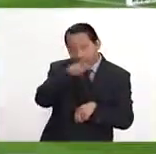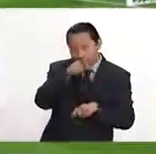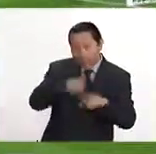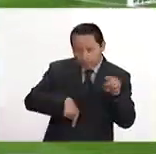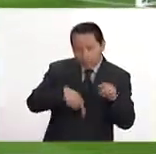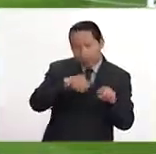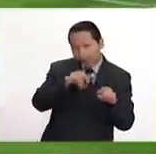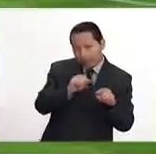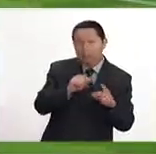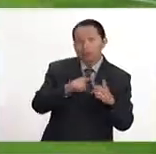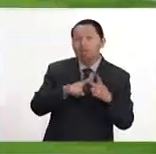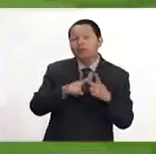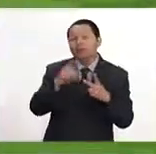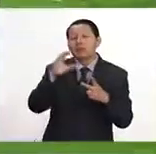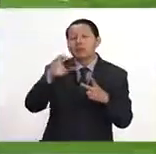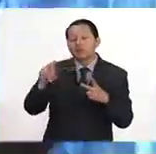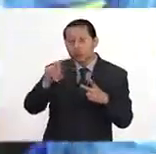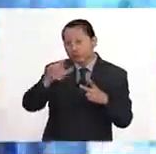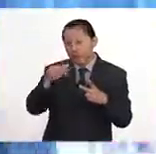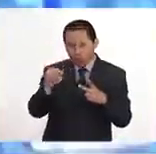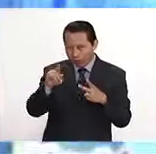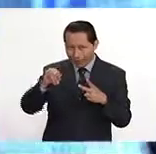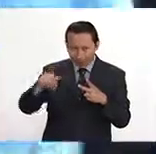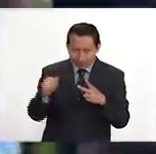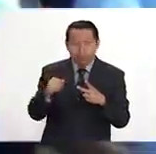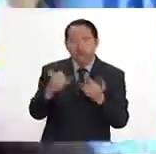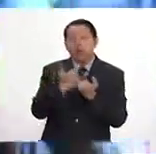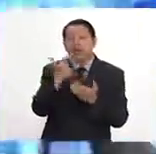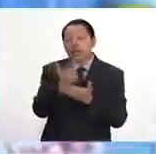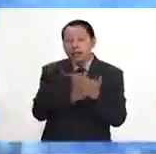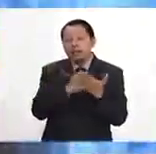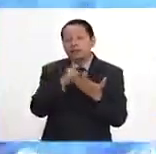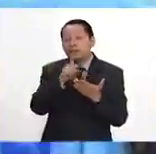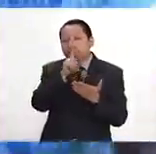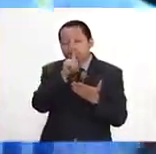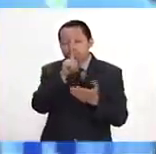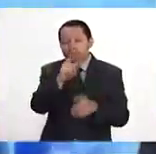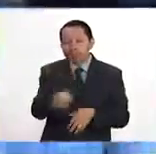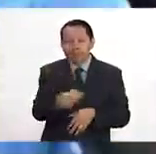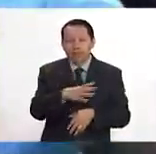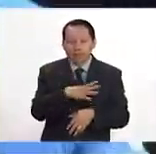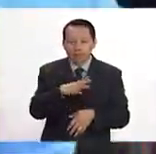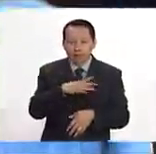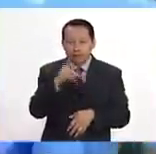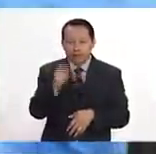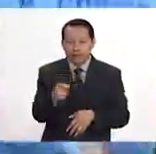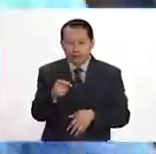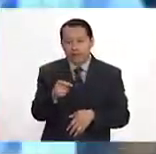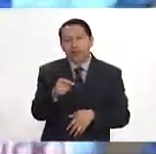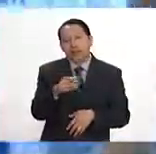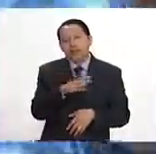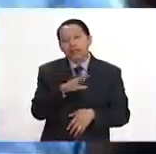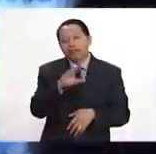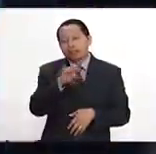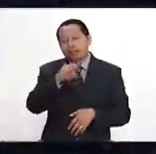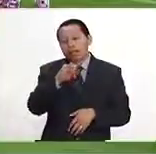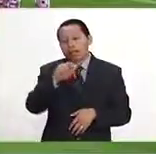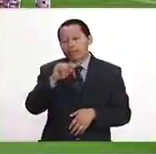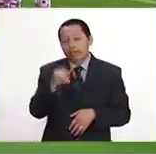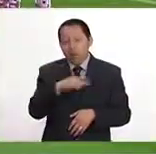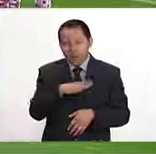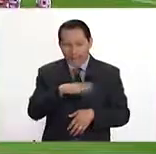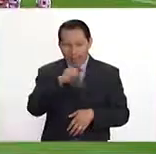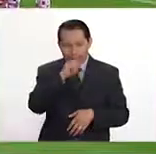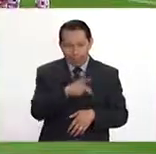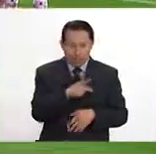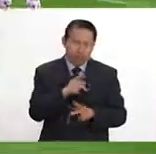Pumas, que le quita al Chelo Díaz y hay otra lista de varios jugadores que tampoco están ya listos. Esto venía, obviamente, del Z de Vigo, viene cedido y entonces